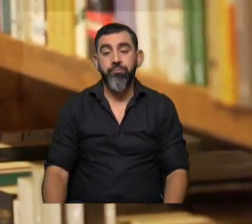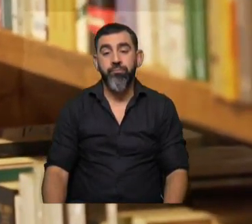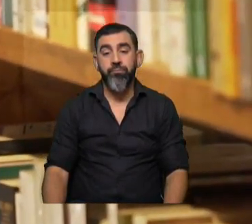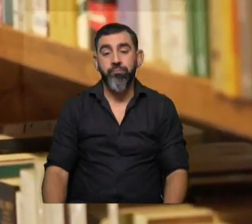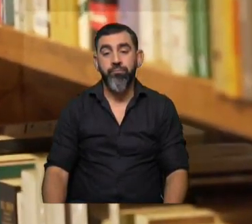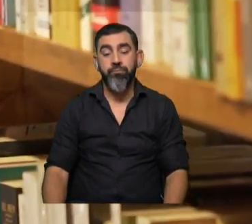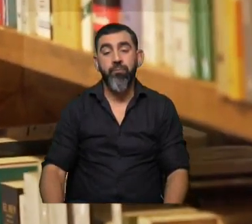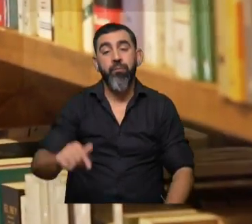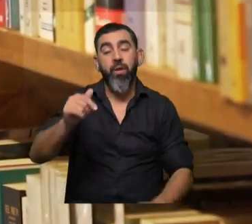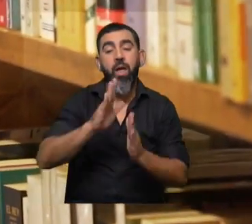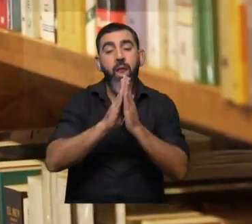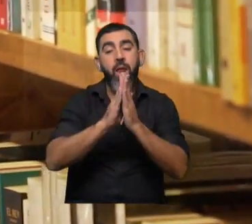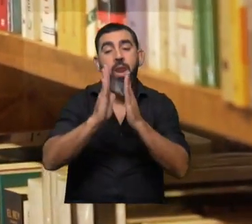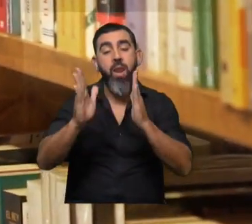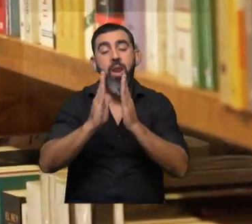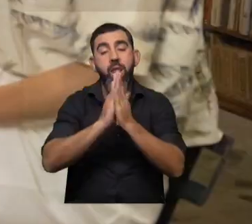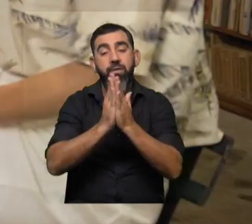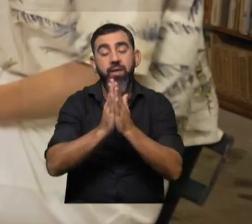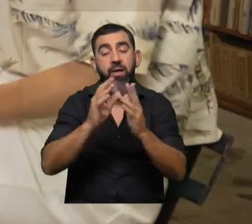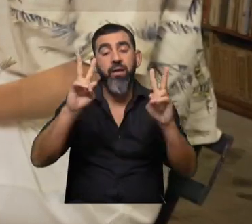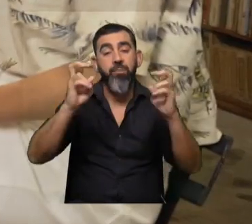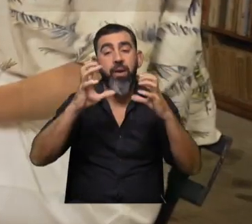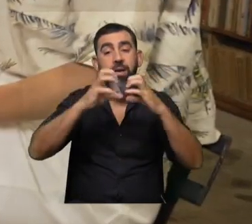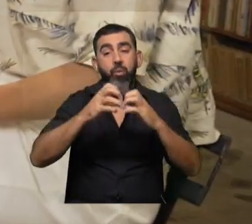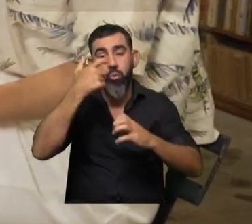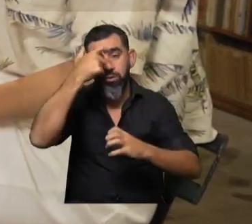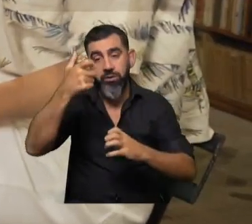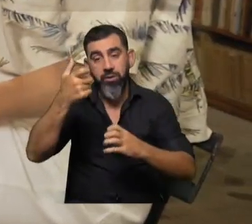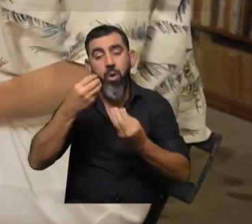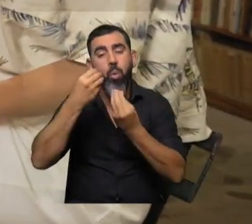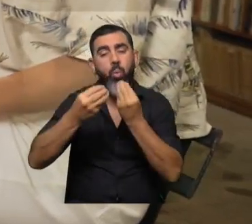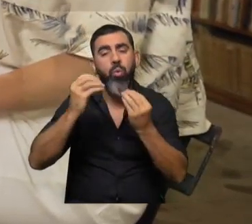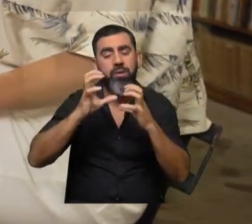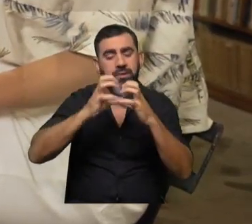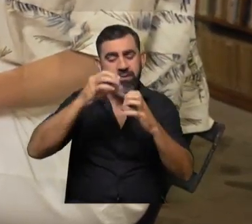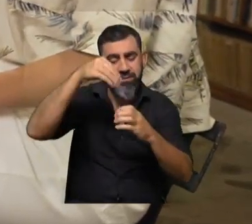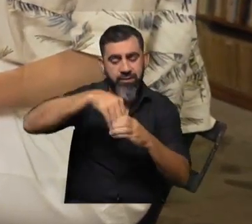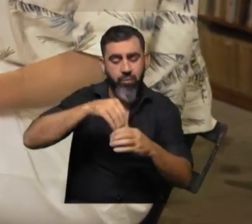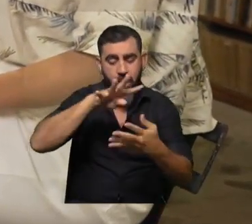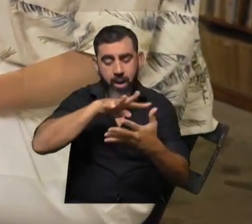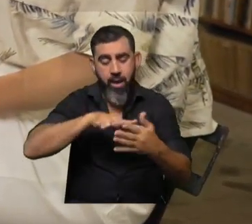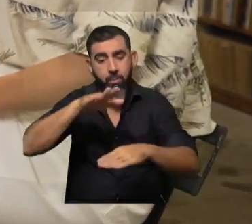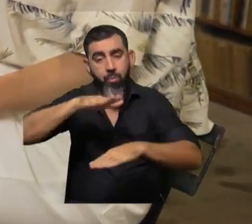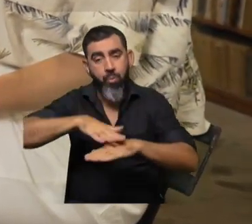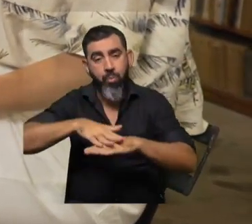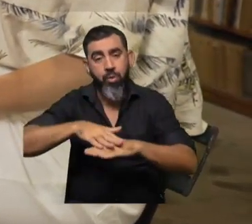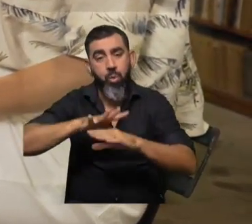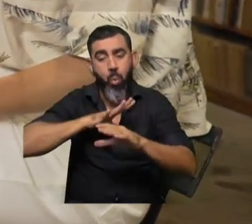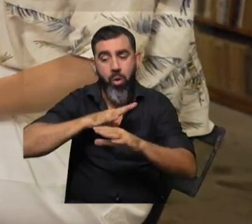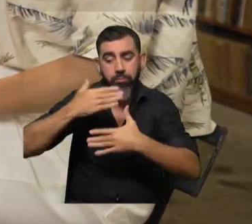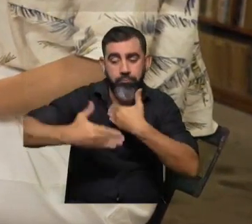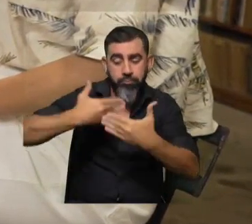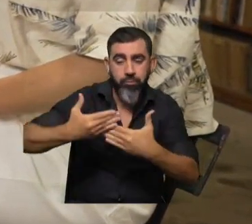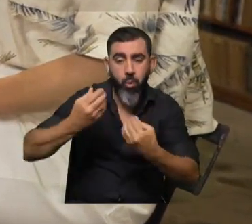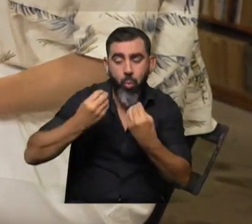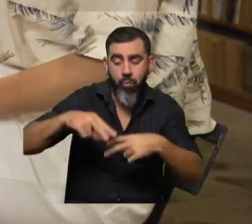Camila, estamos en la librería y vamos a hablar de neurociencia. En particular, qué pasa en el cerebro cuando leemos, qué áreas se activan y cómo